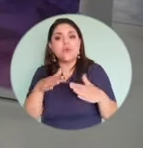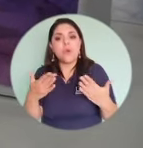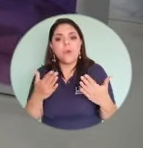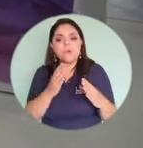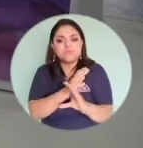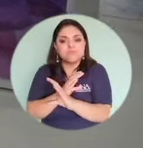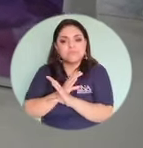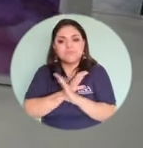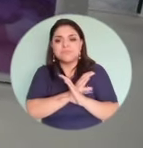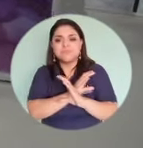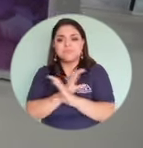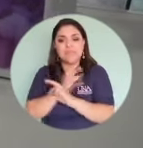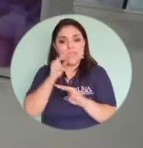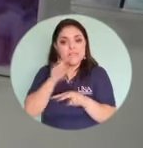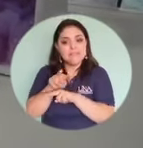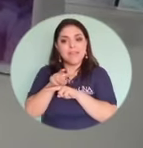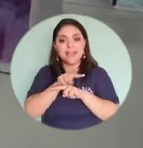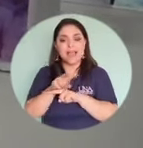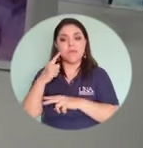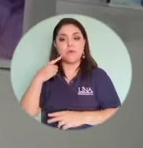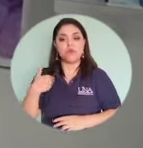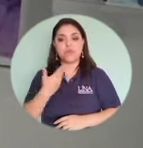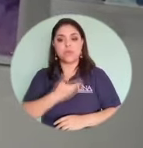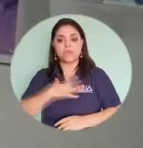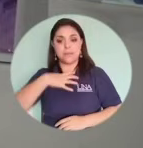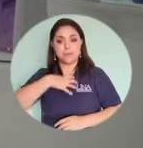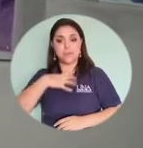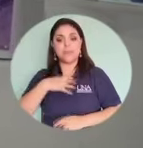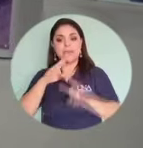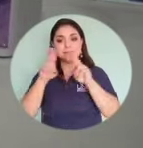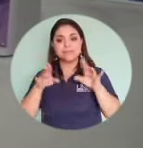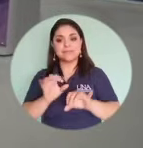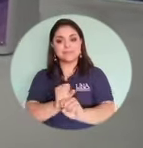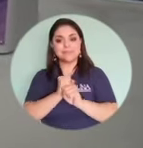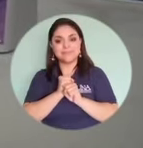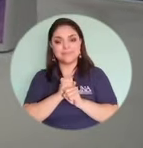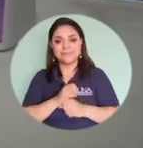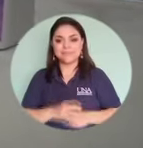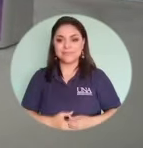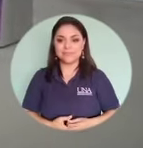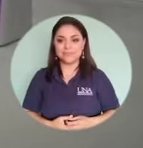cómo resguardarnos y cómo velar por nuestra propia ciberseguridad.